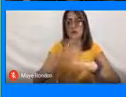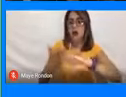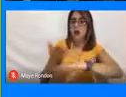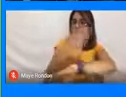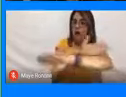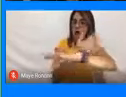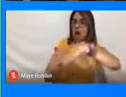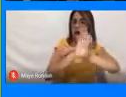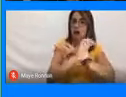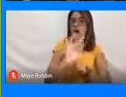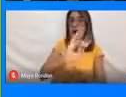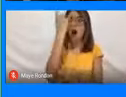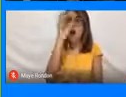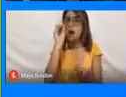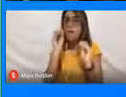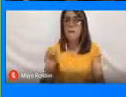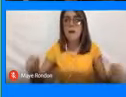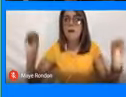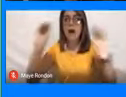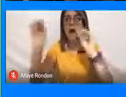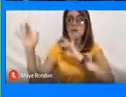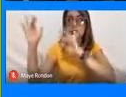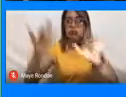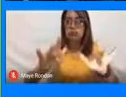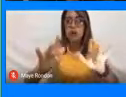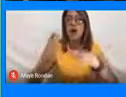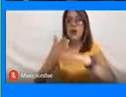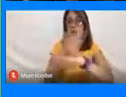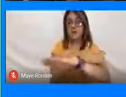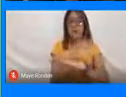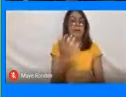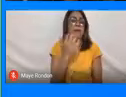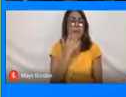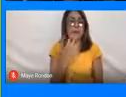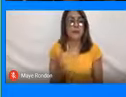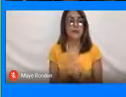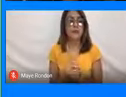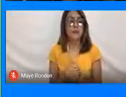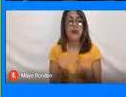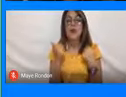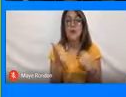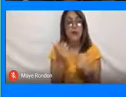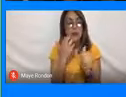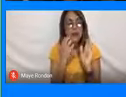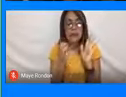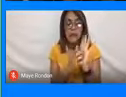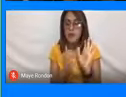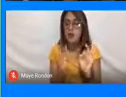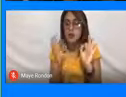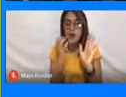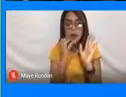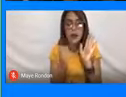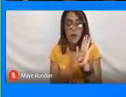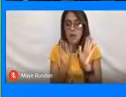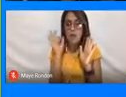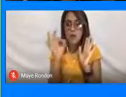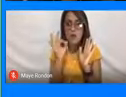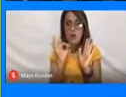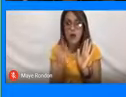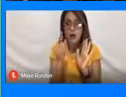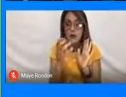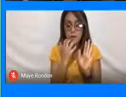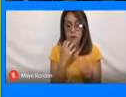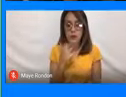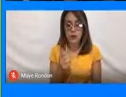encontrarse al realizar sus desplazamientos. Digamos que un muy buen ejemplo de este